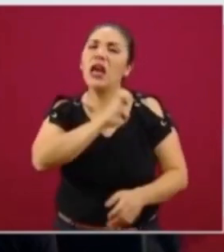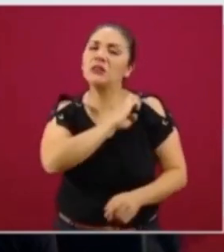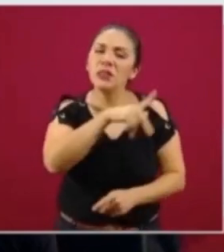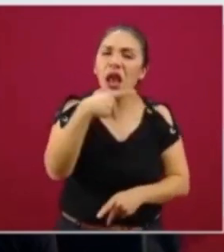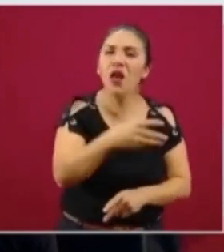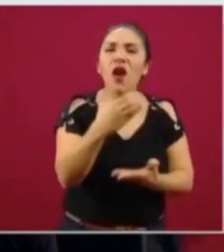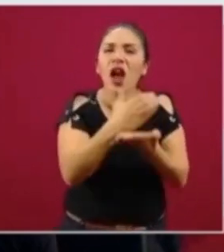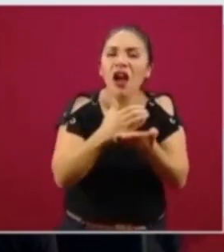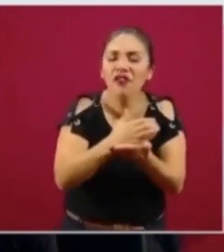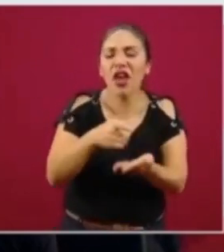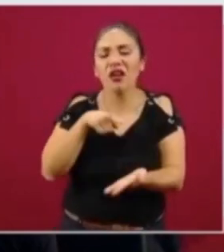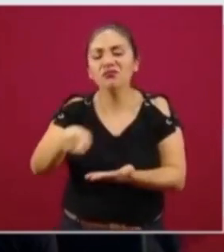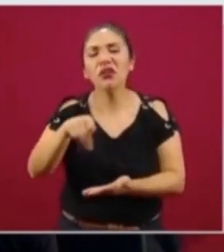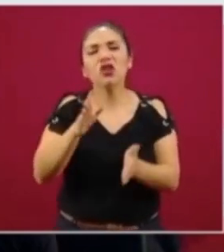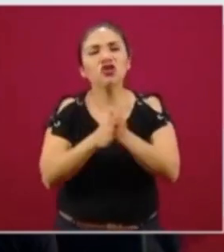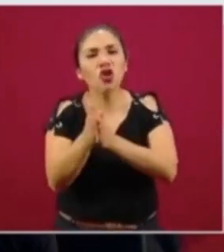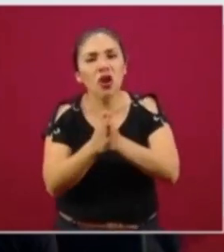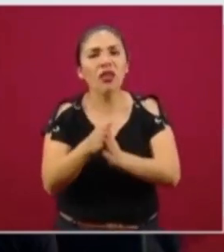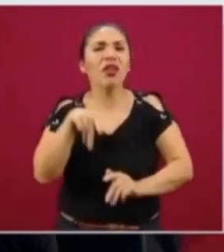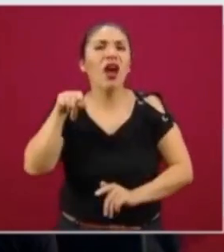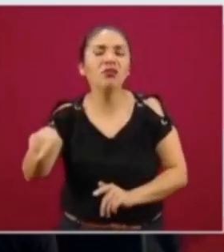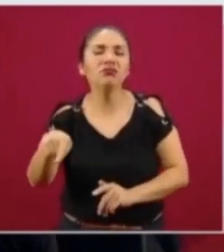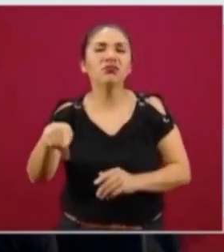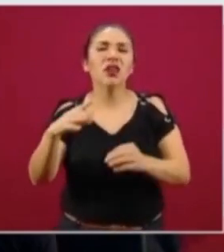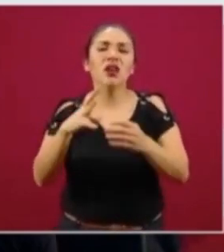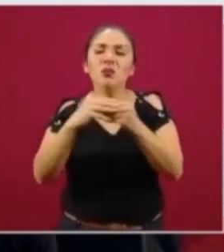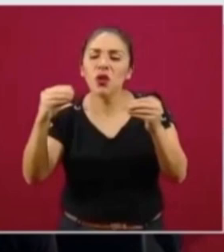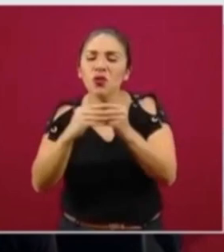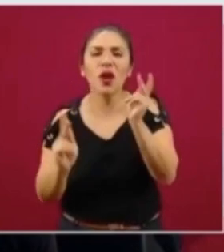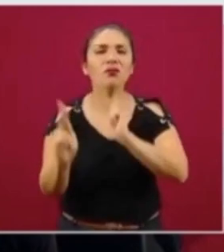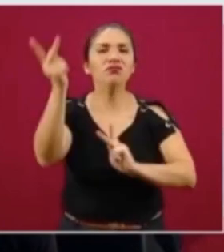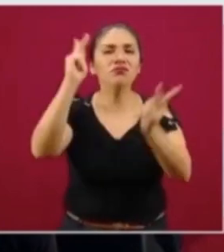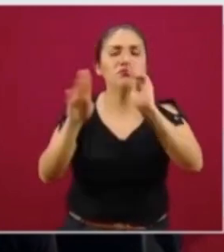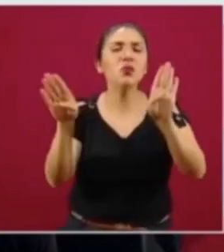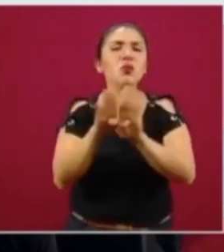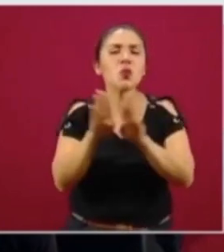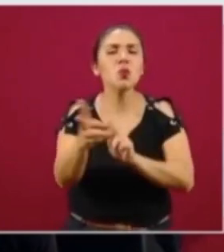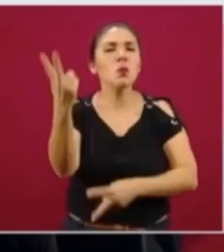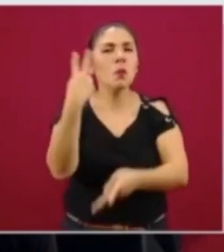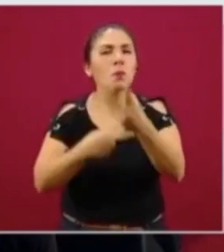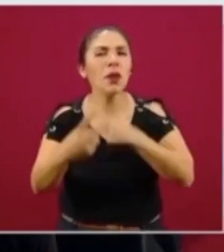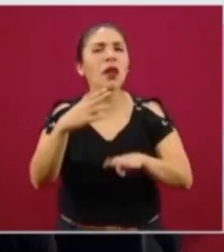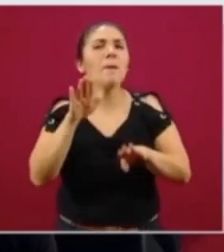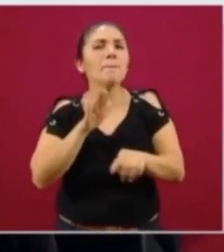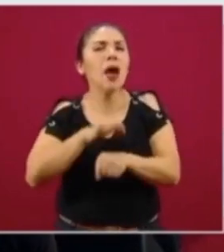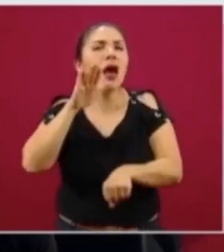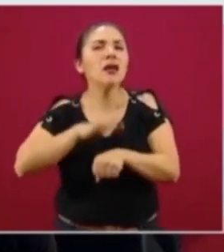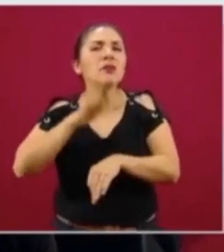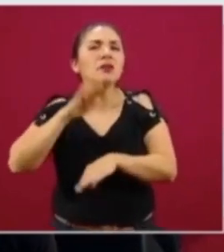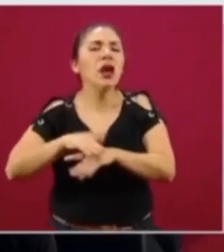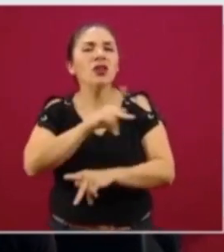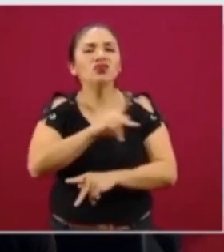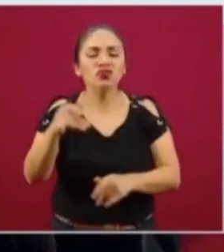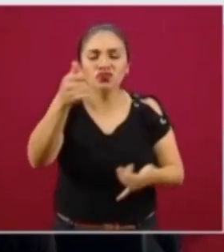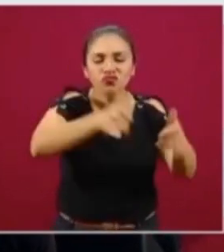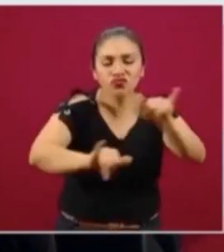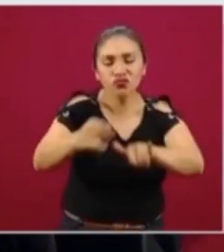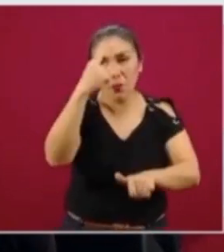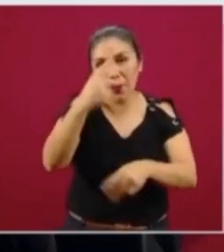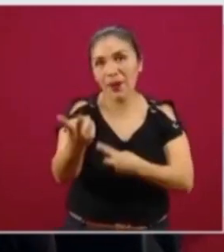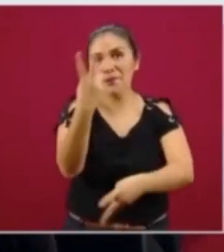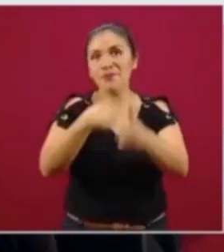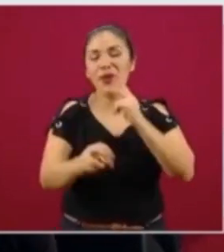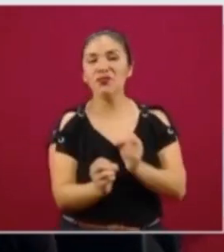en café, en especies, en agroecología, en generar todas estas fertilizantes que